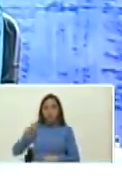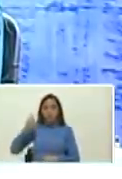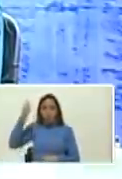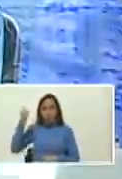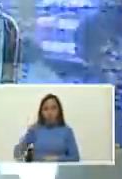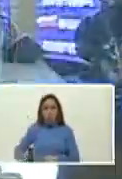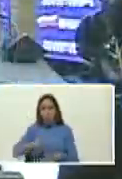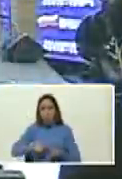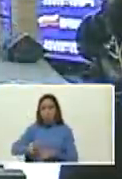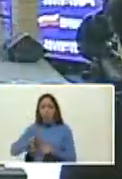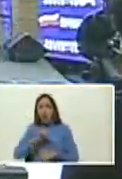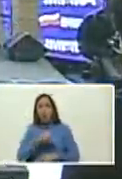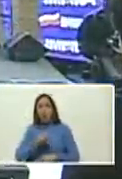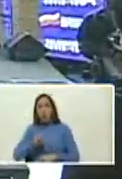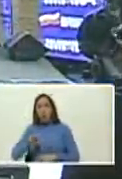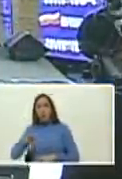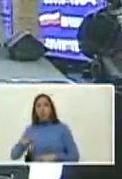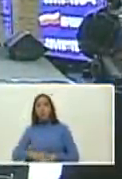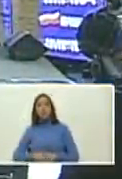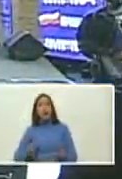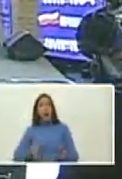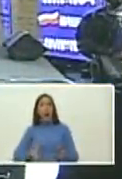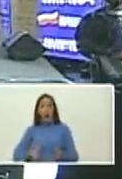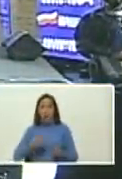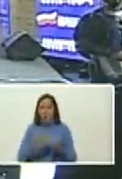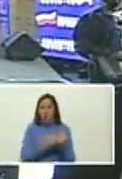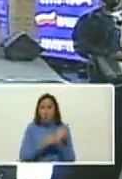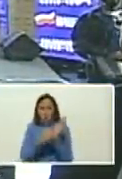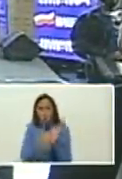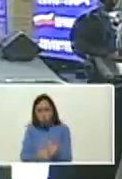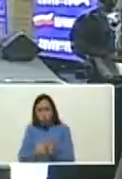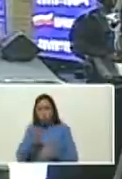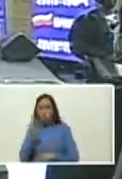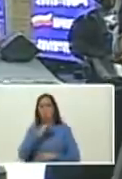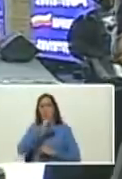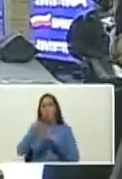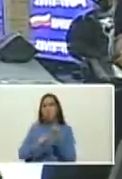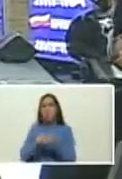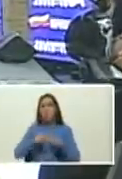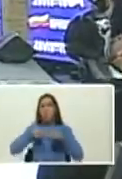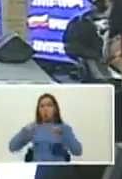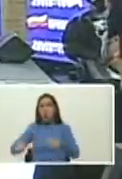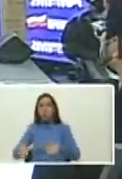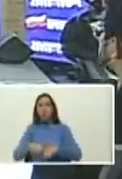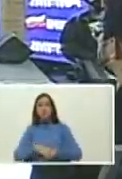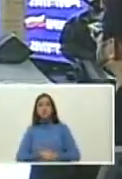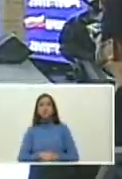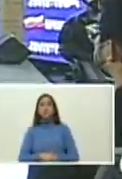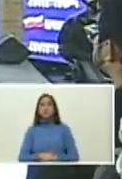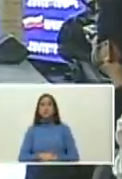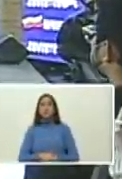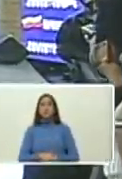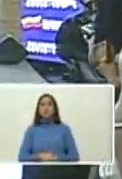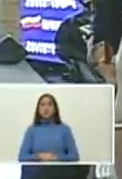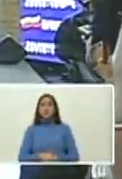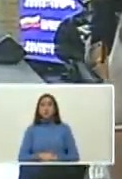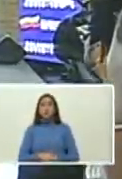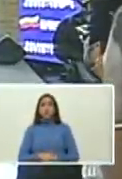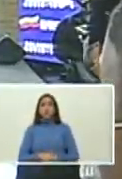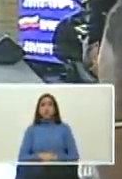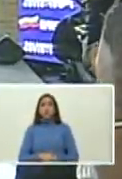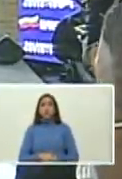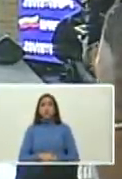Guatá es la obra ganadora de la cuarta edición del premio internacional de novela Carlos Noguera